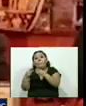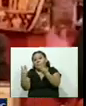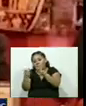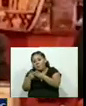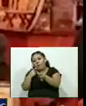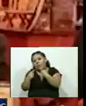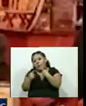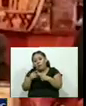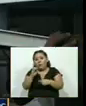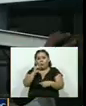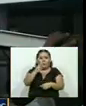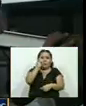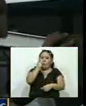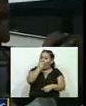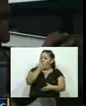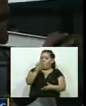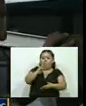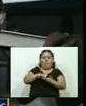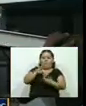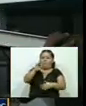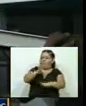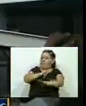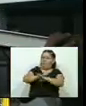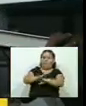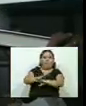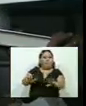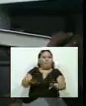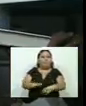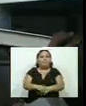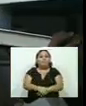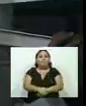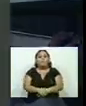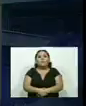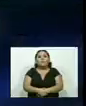El legislador se defendió nuevamente de los señalamientos.